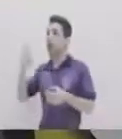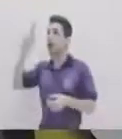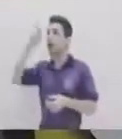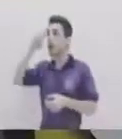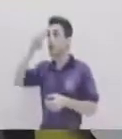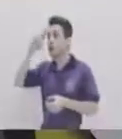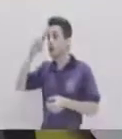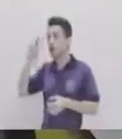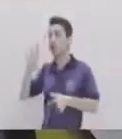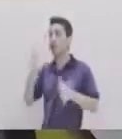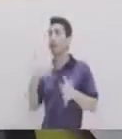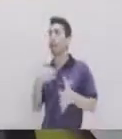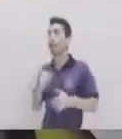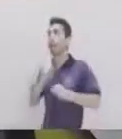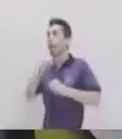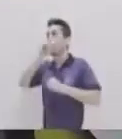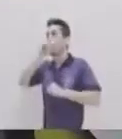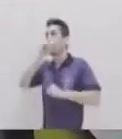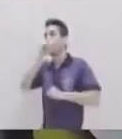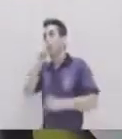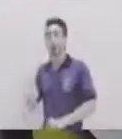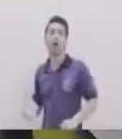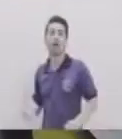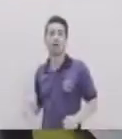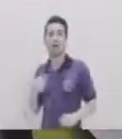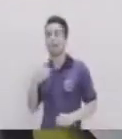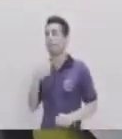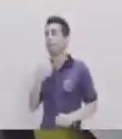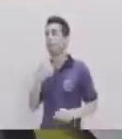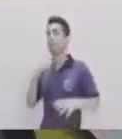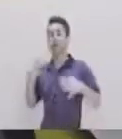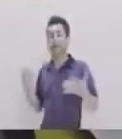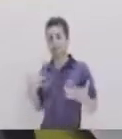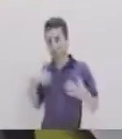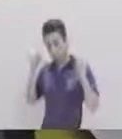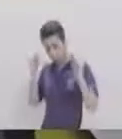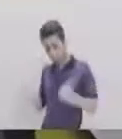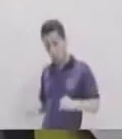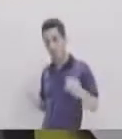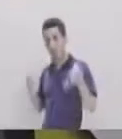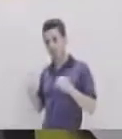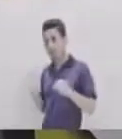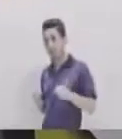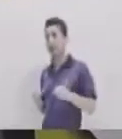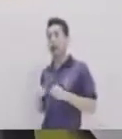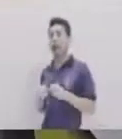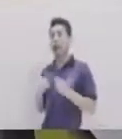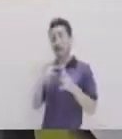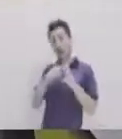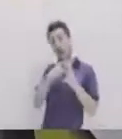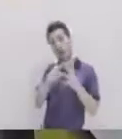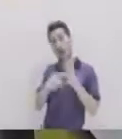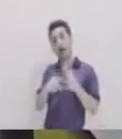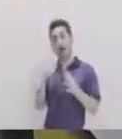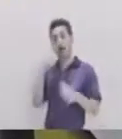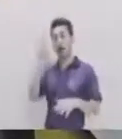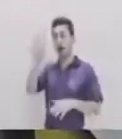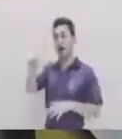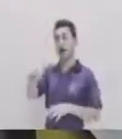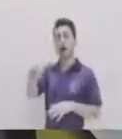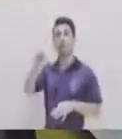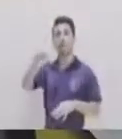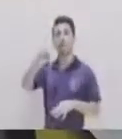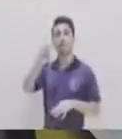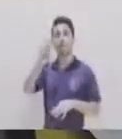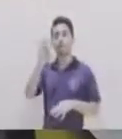Recordar Lo que nos apasiona Lo que nos gusta Y lo que podemos hacer Sí Eso nos ayudó A identificar